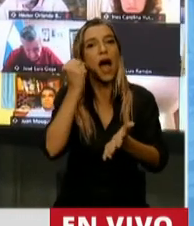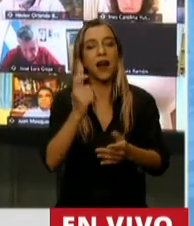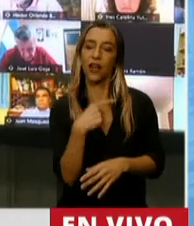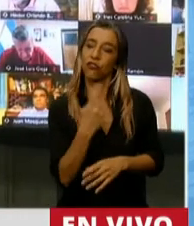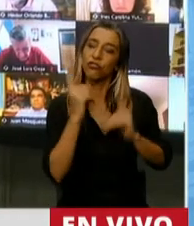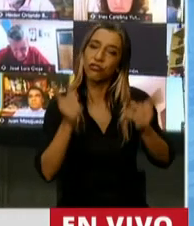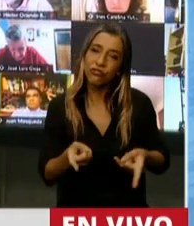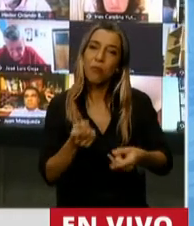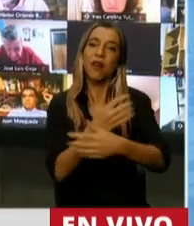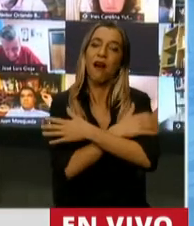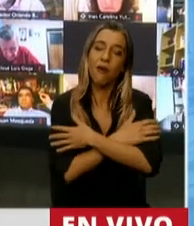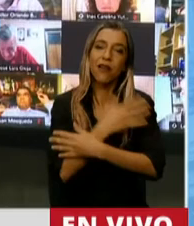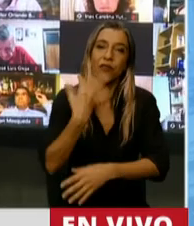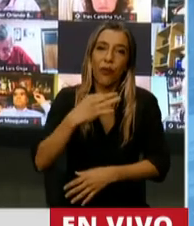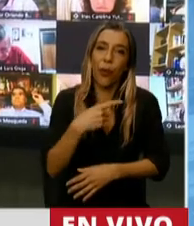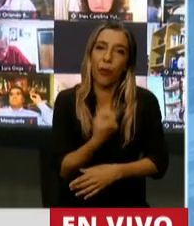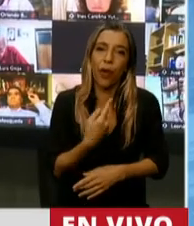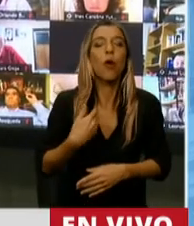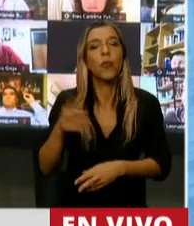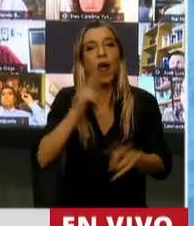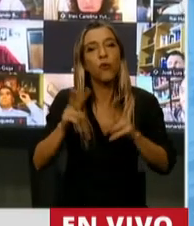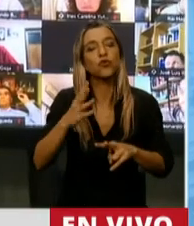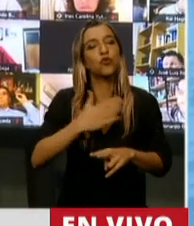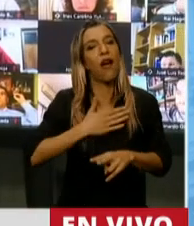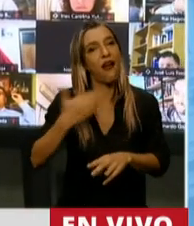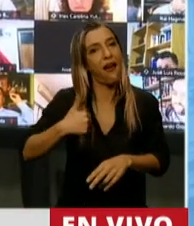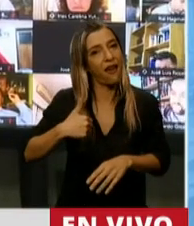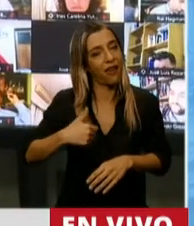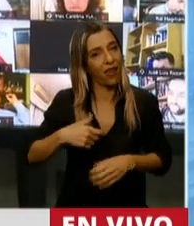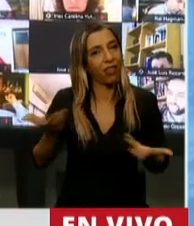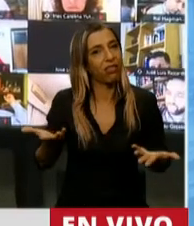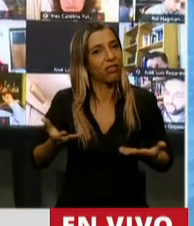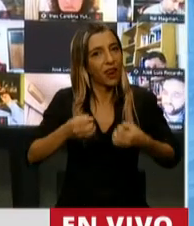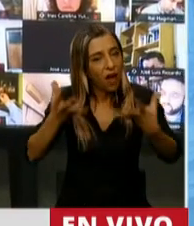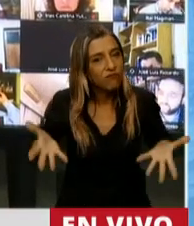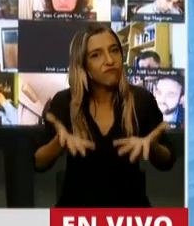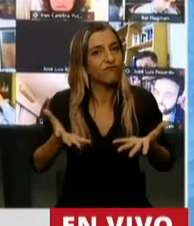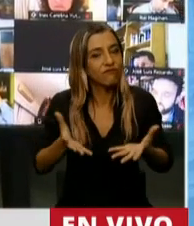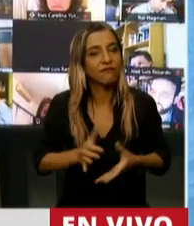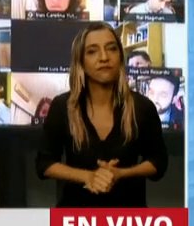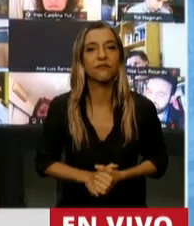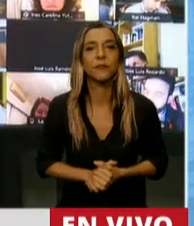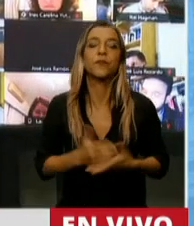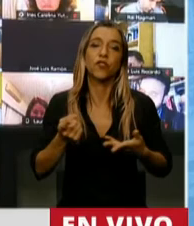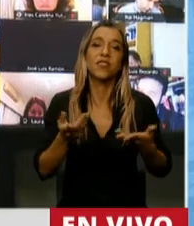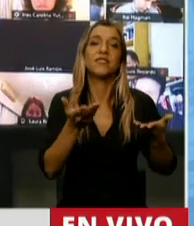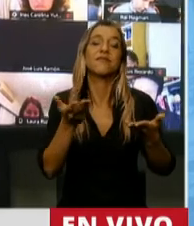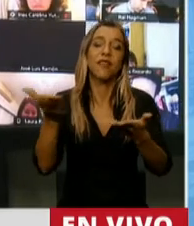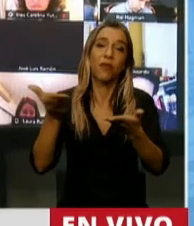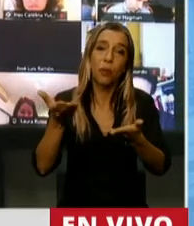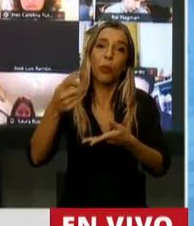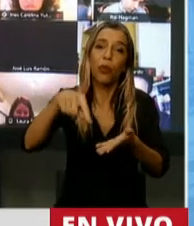las enemistades y miraron por esta patria grande. Así que yo invitarlo y obviamente acompañando